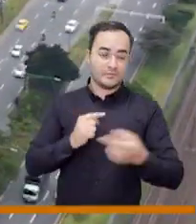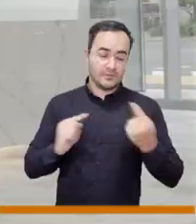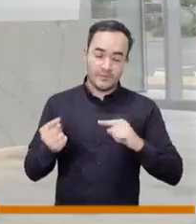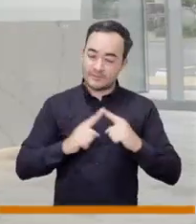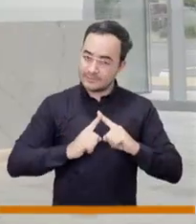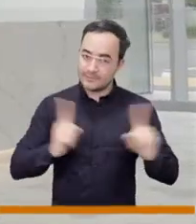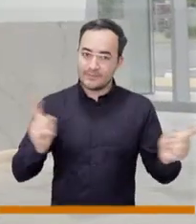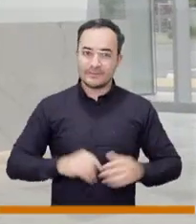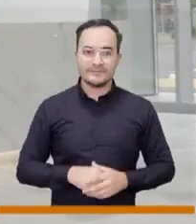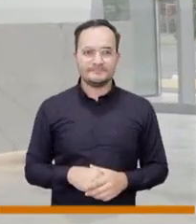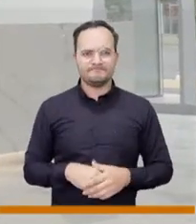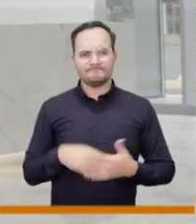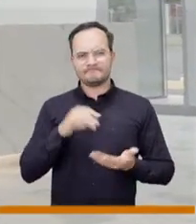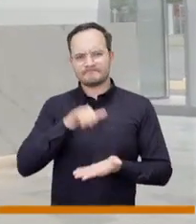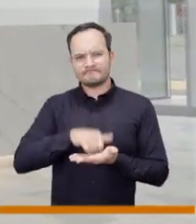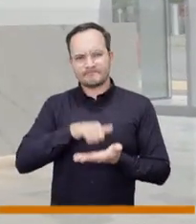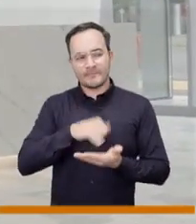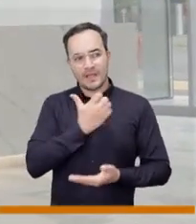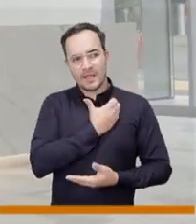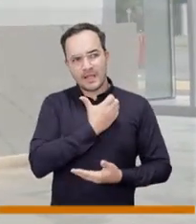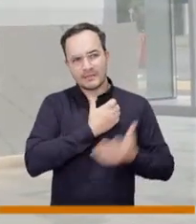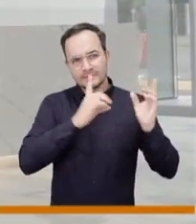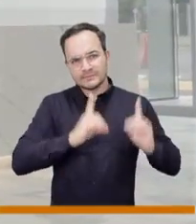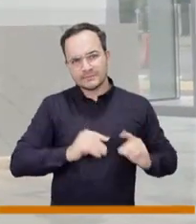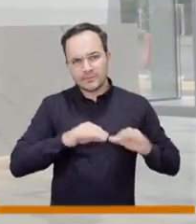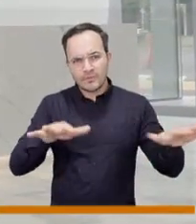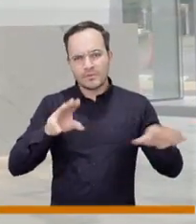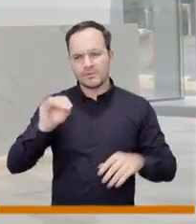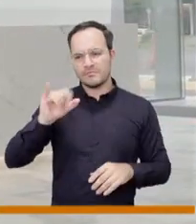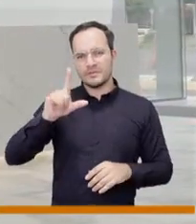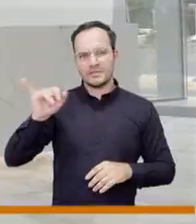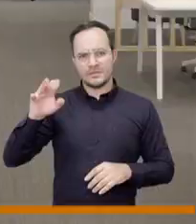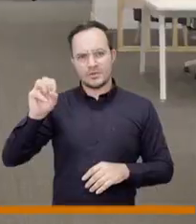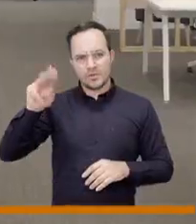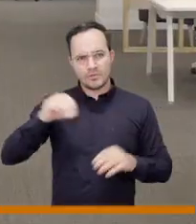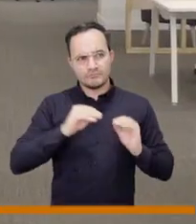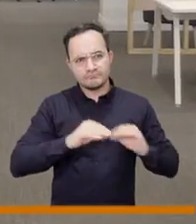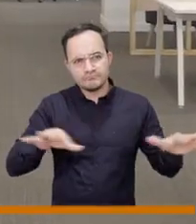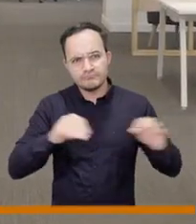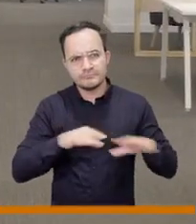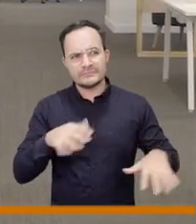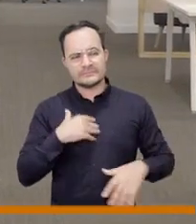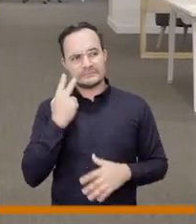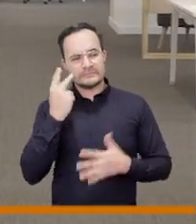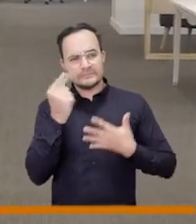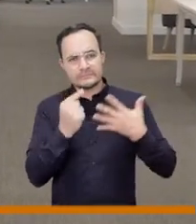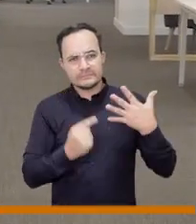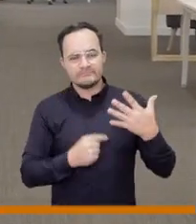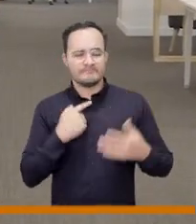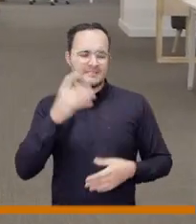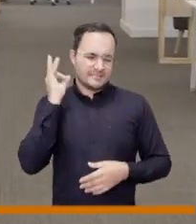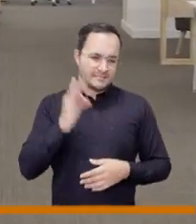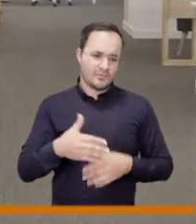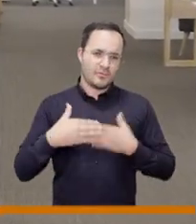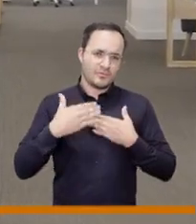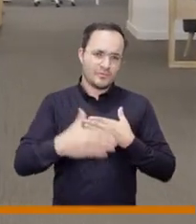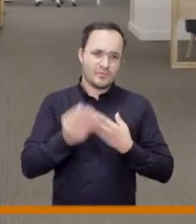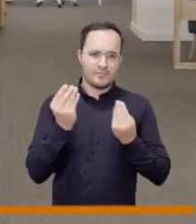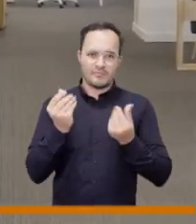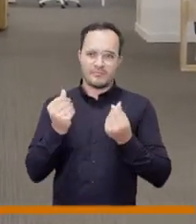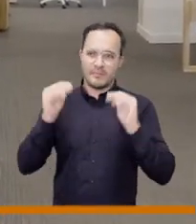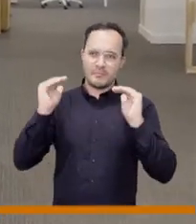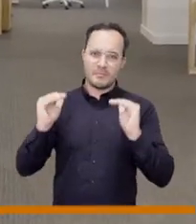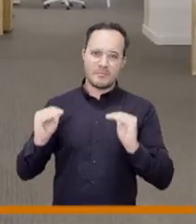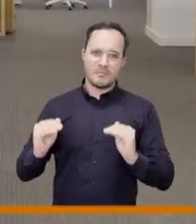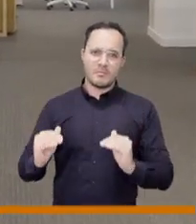muy distinto al que vimos el año pasado y con cada vez que pase una determinación del alcalde o de milico ni pasen los días pues lo que sea hay una